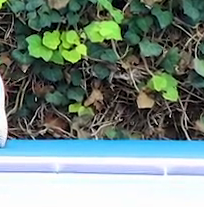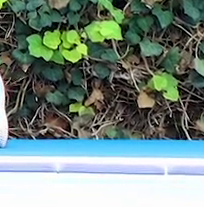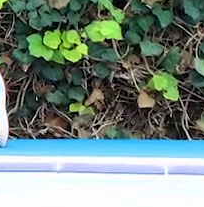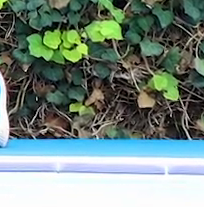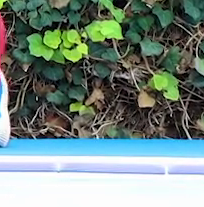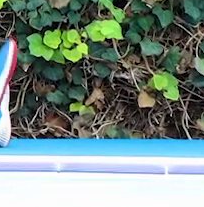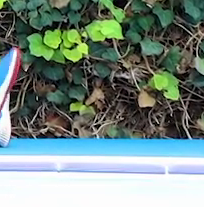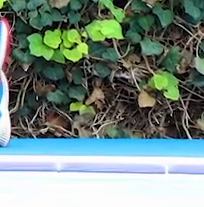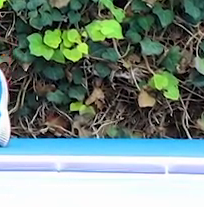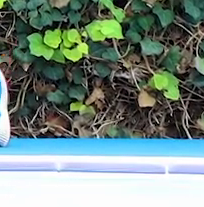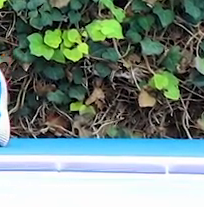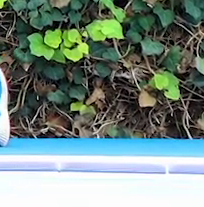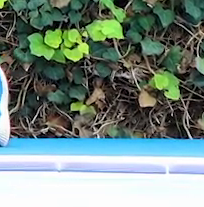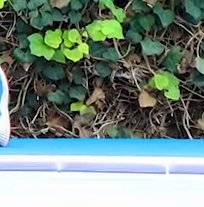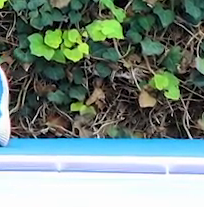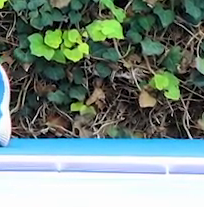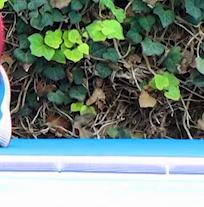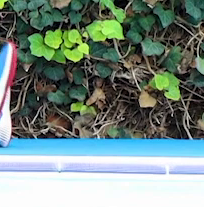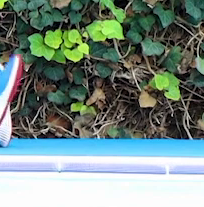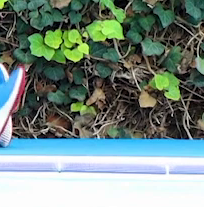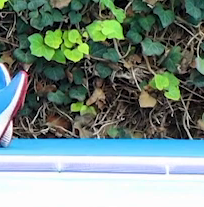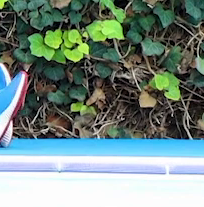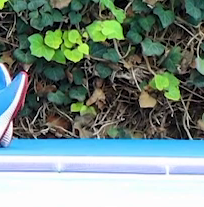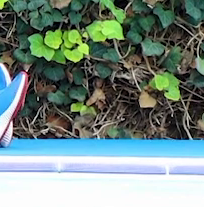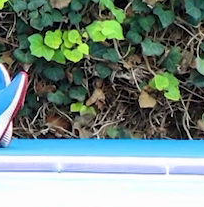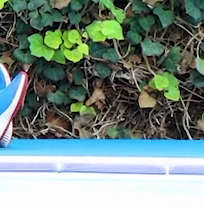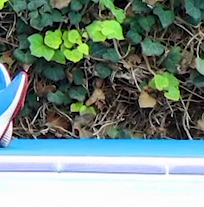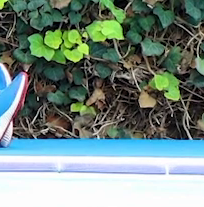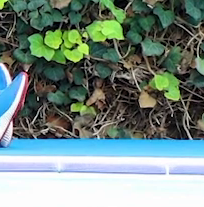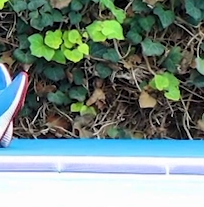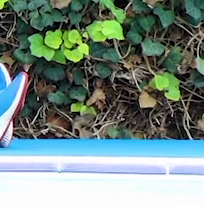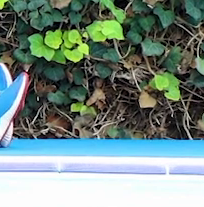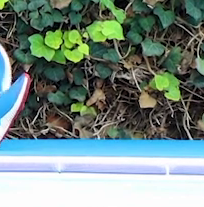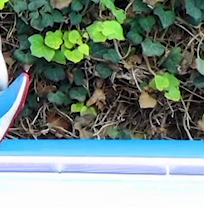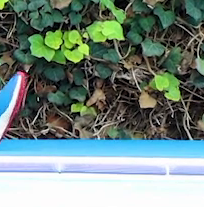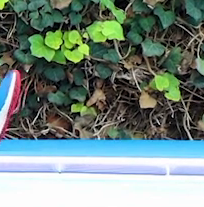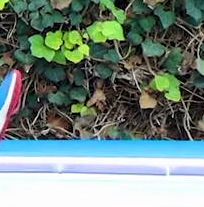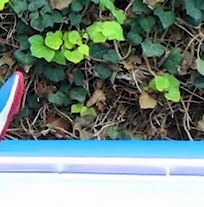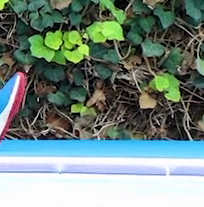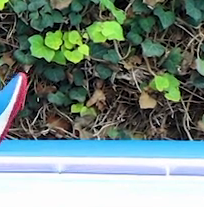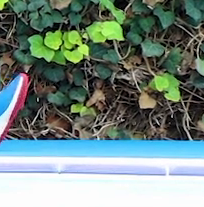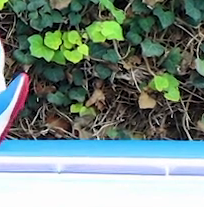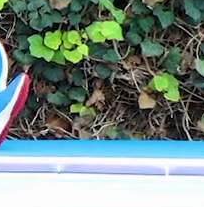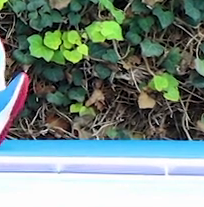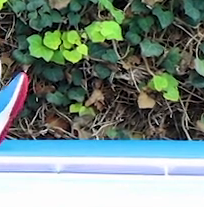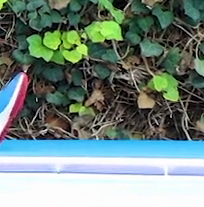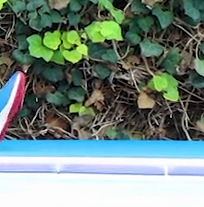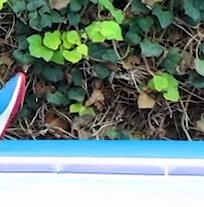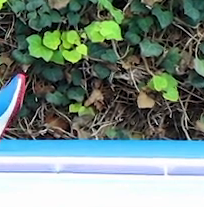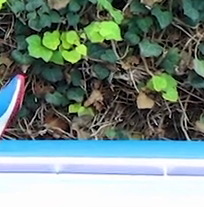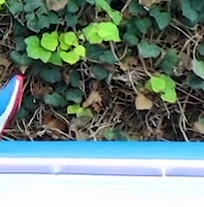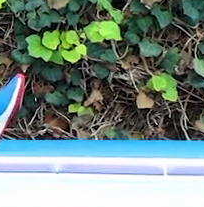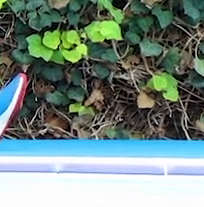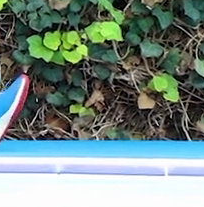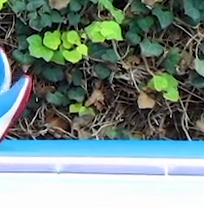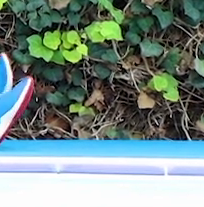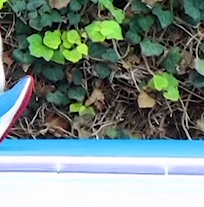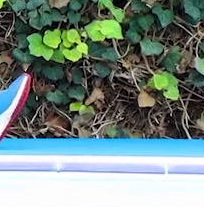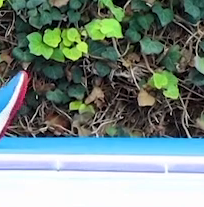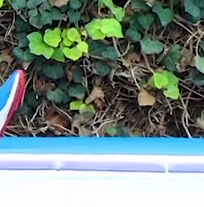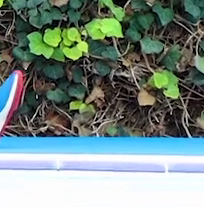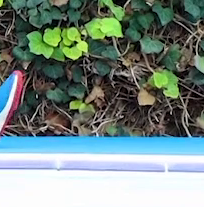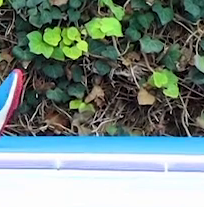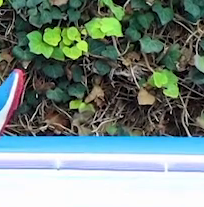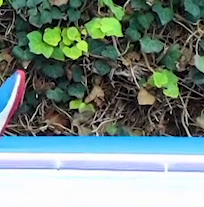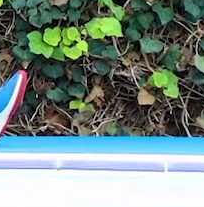Dos más. Estira muy bien. Exacto. Cambiamos. Pie izquierdo sin que toque el suelo. Muy bien,